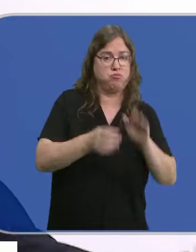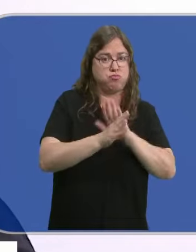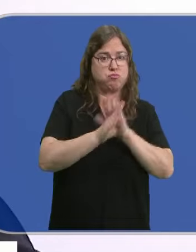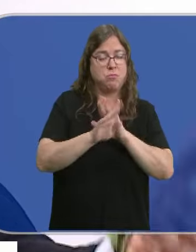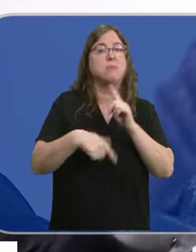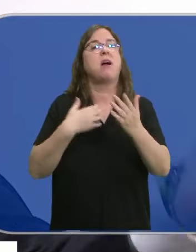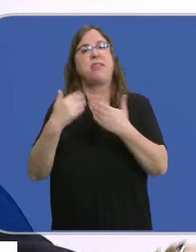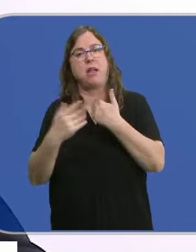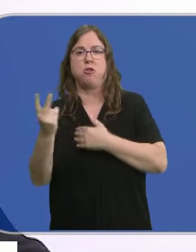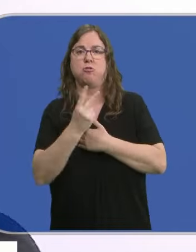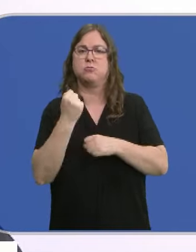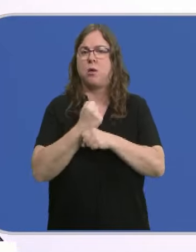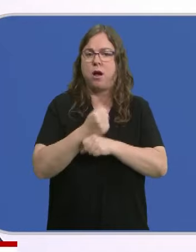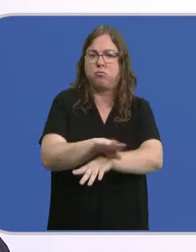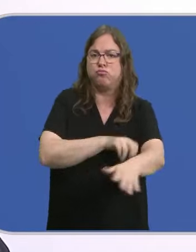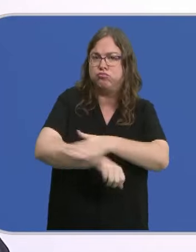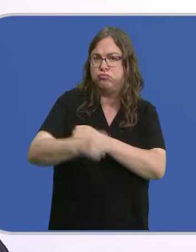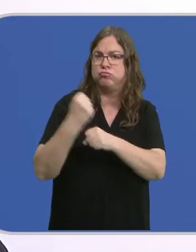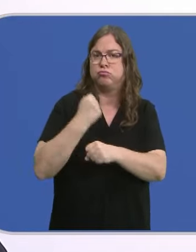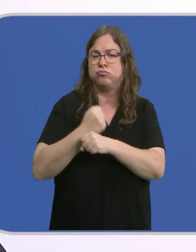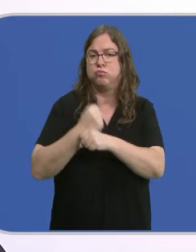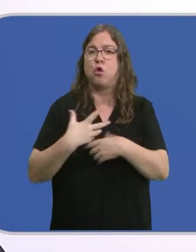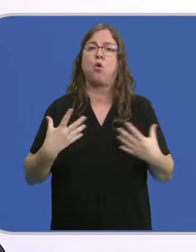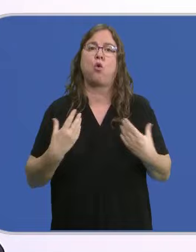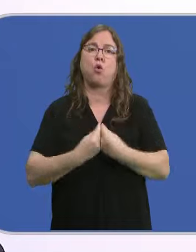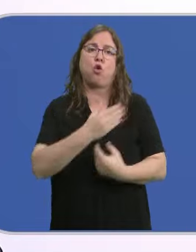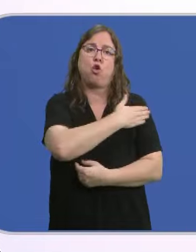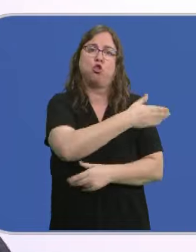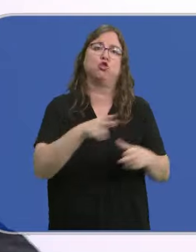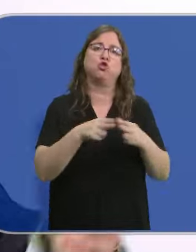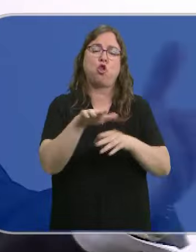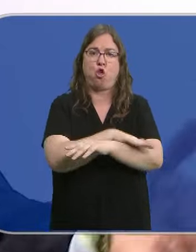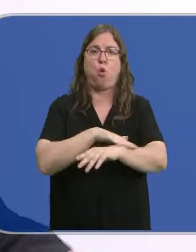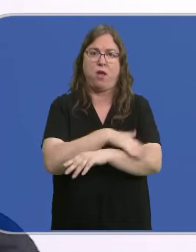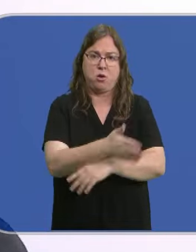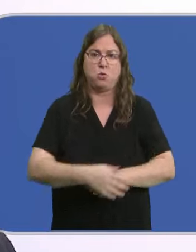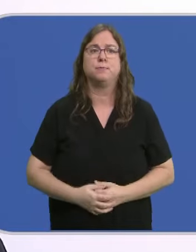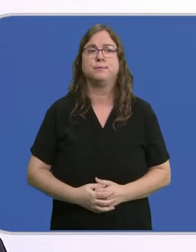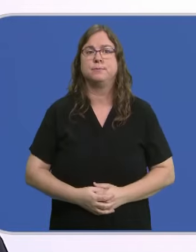dialogantes y trabajadores junto con nuestros socios de gobierno.